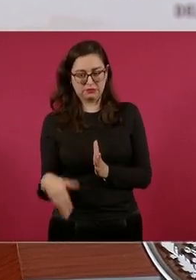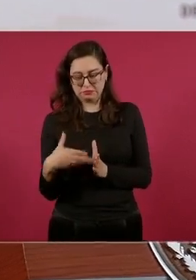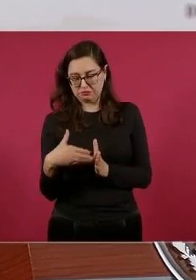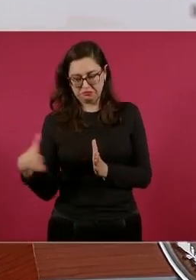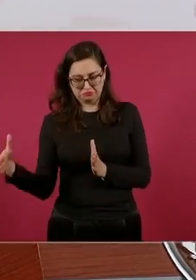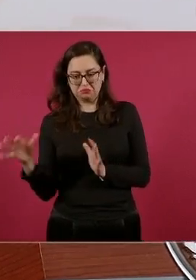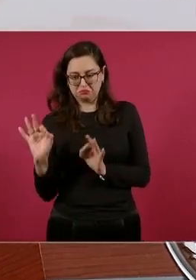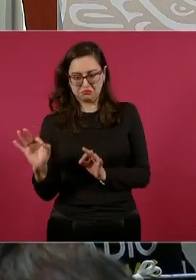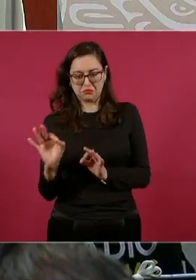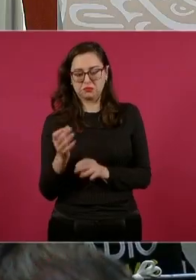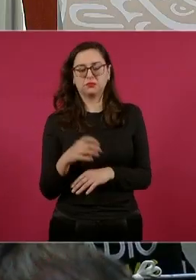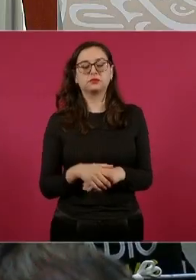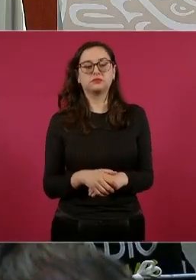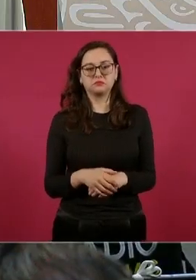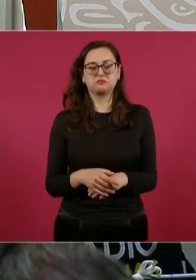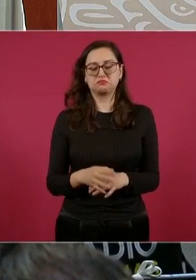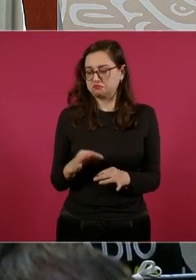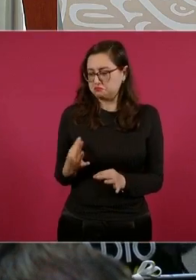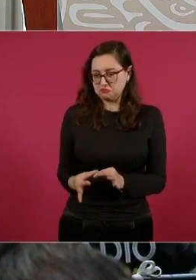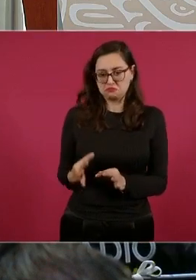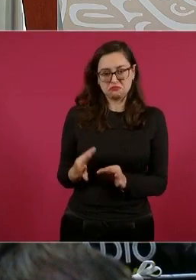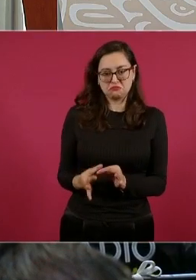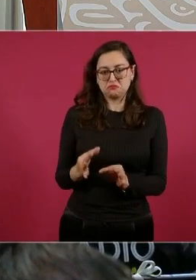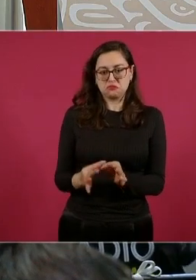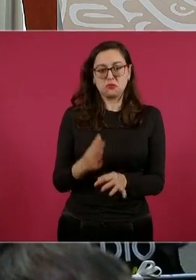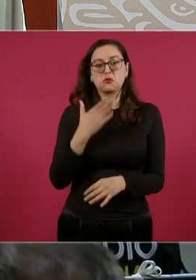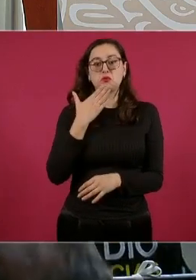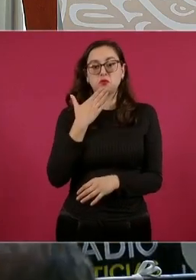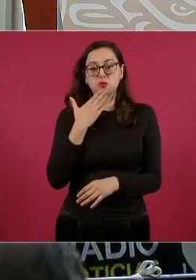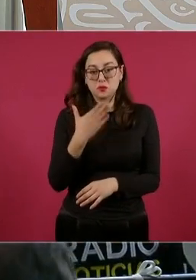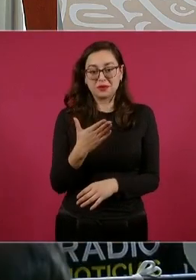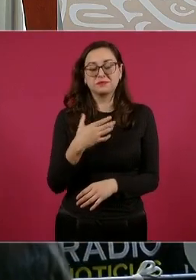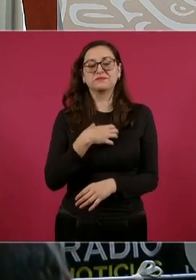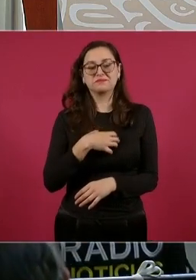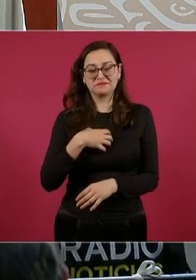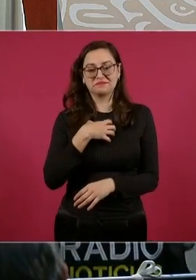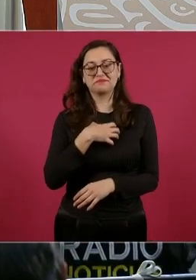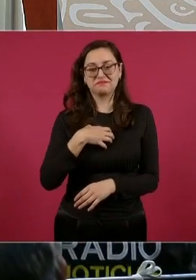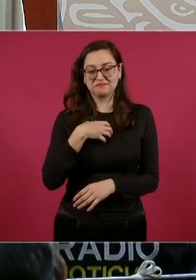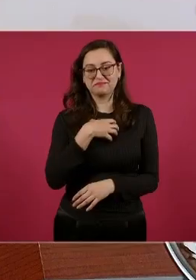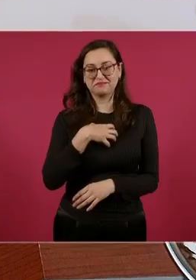pero vamos muy bien, estamos bien y de buenas. Gracias.